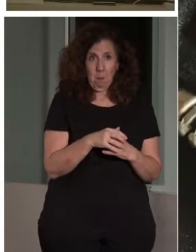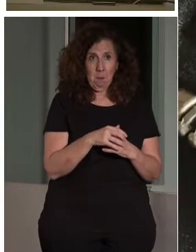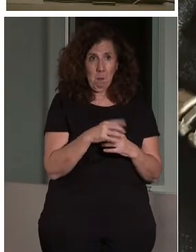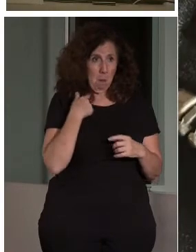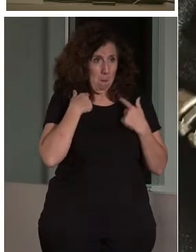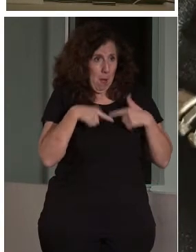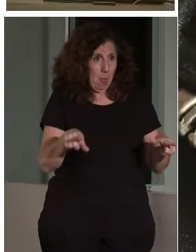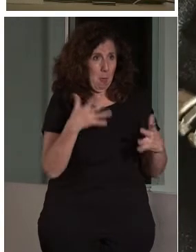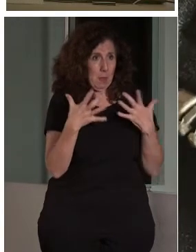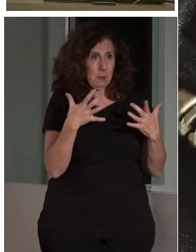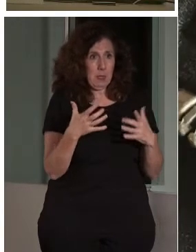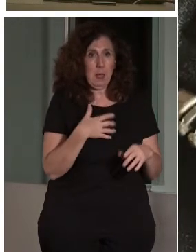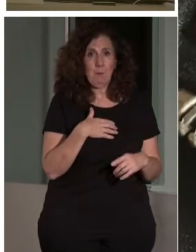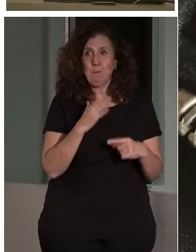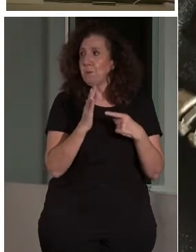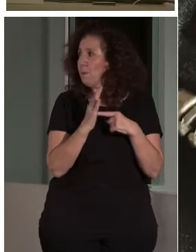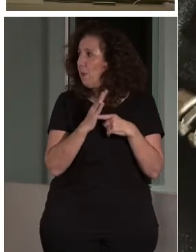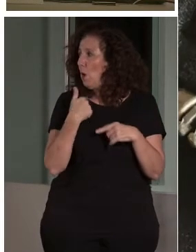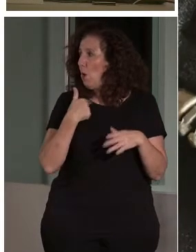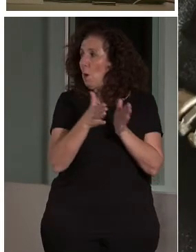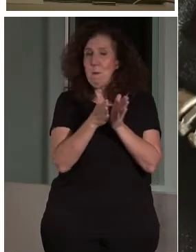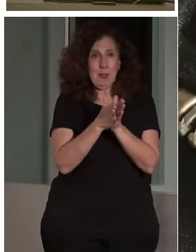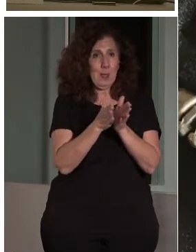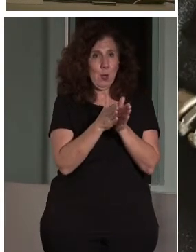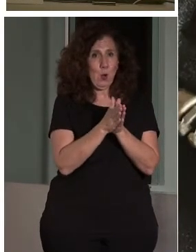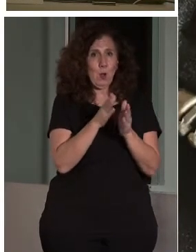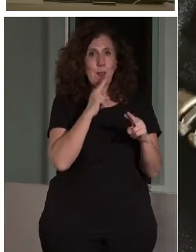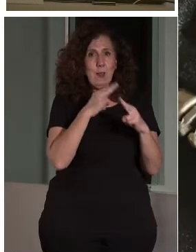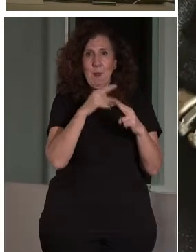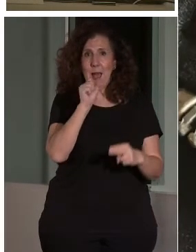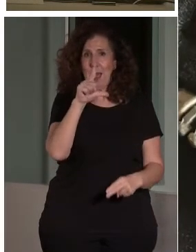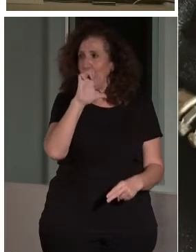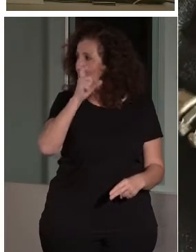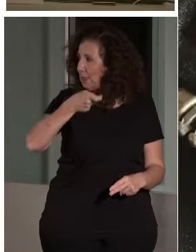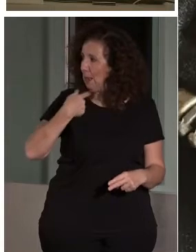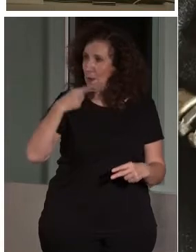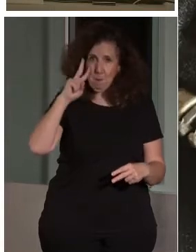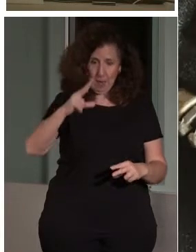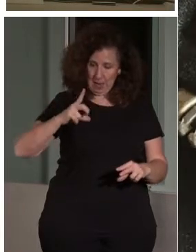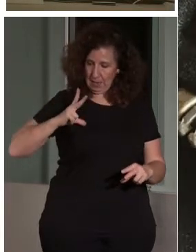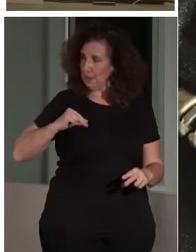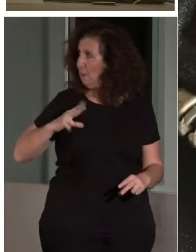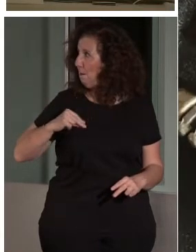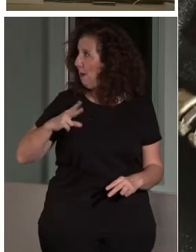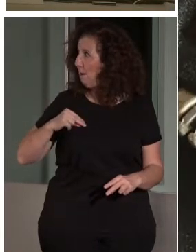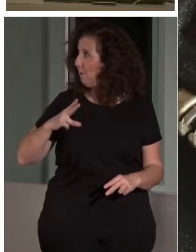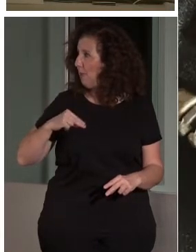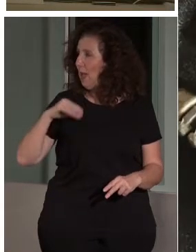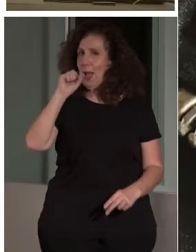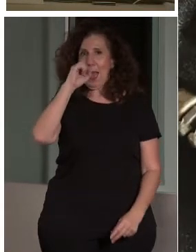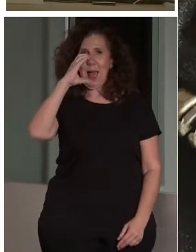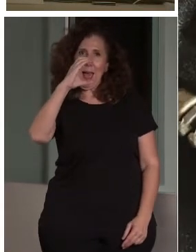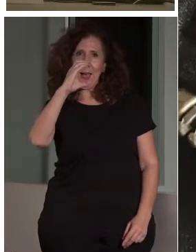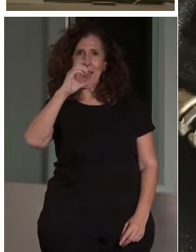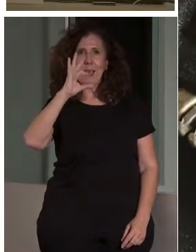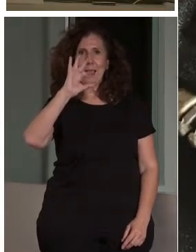la idea de Alex, el que creó nuestra identidad corporativa. Yo la llevo puesta la chapita hoy aquí, que es accesible. O